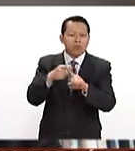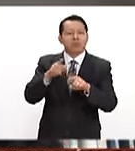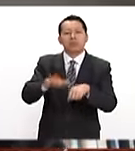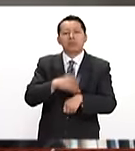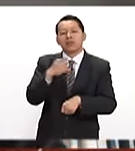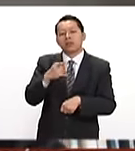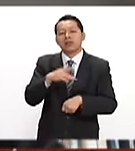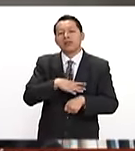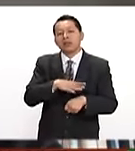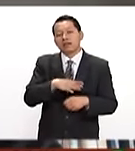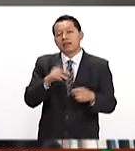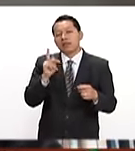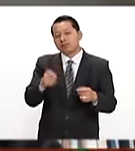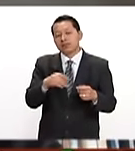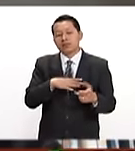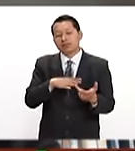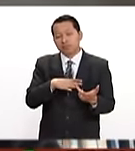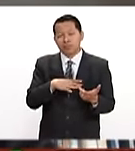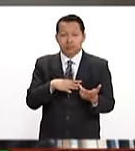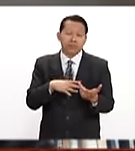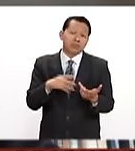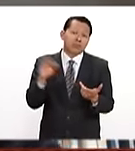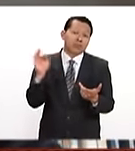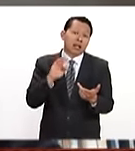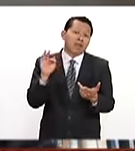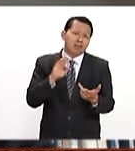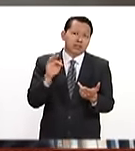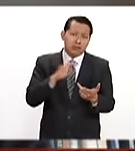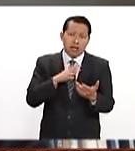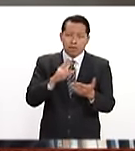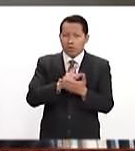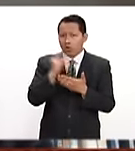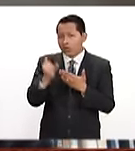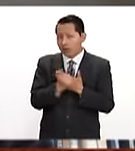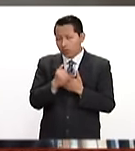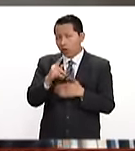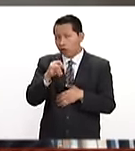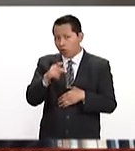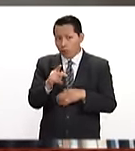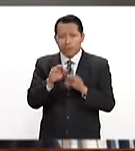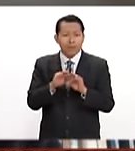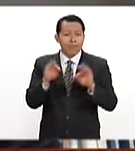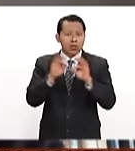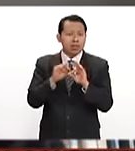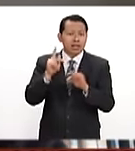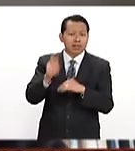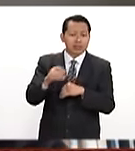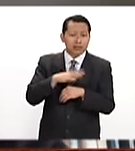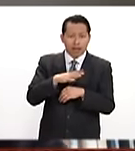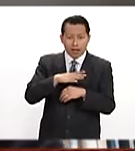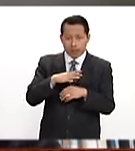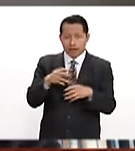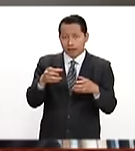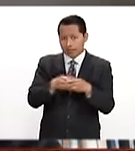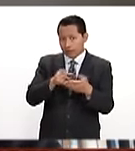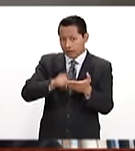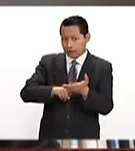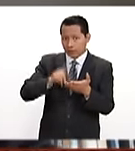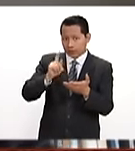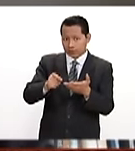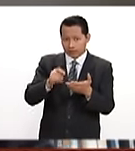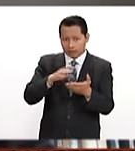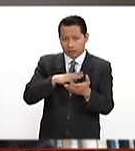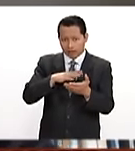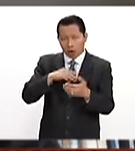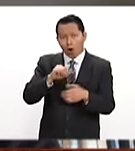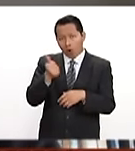aunque es un departamento que no tiene mucha visibilidad, pero que en el proyecto de Donald Trump es muy importante, es el Departamento del Interior y que está ocupado también